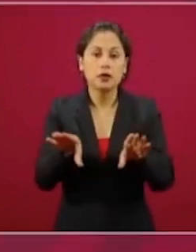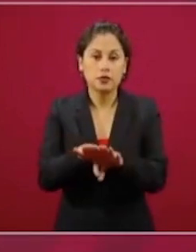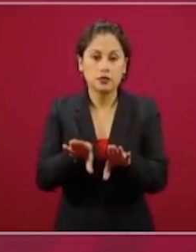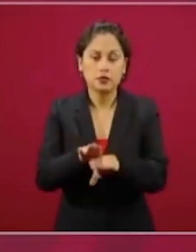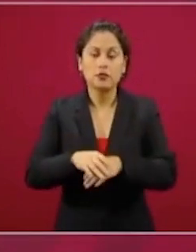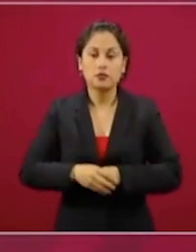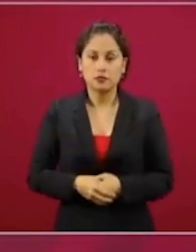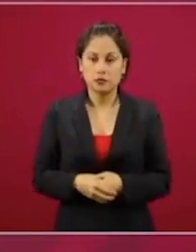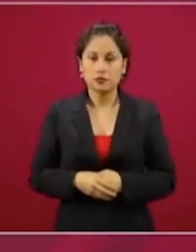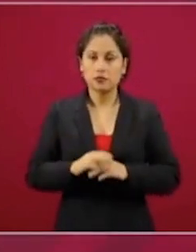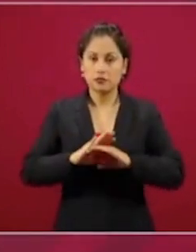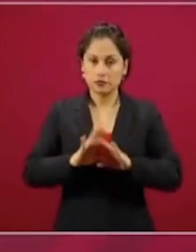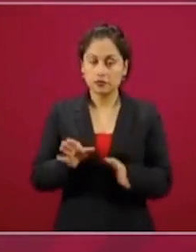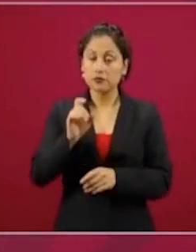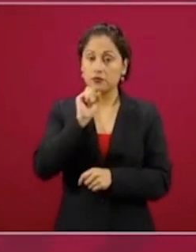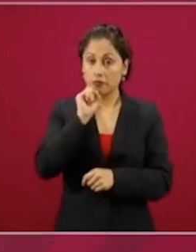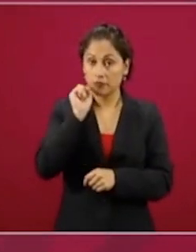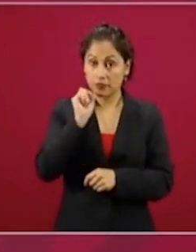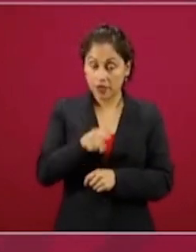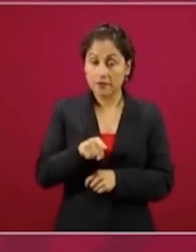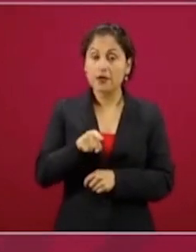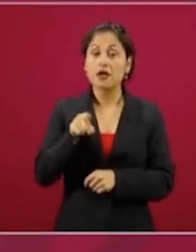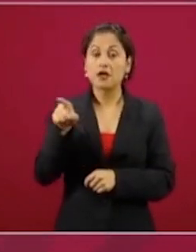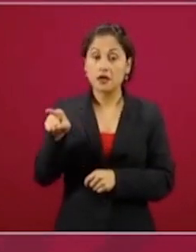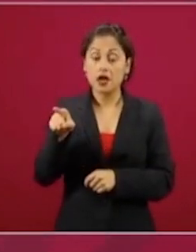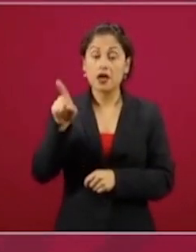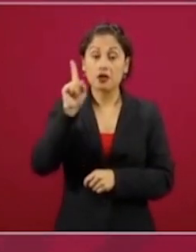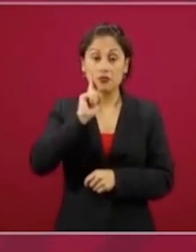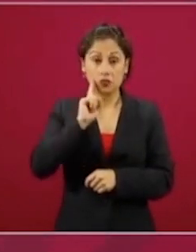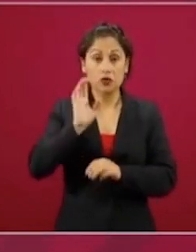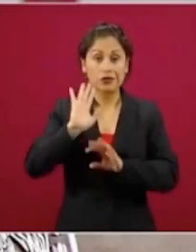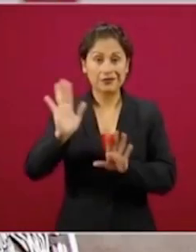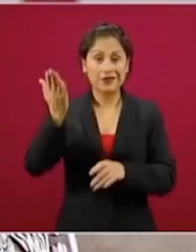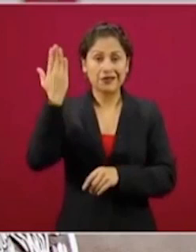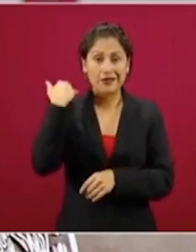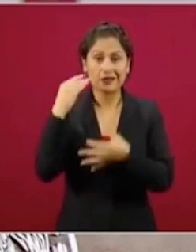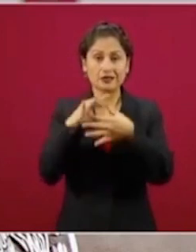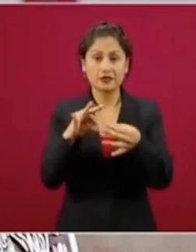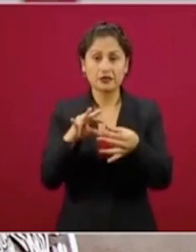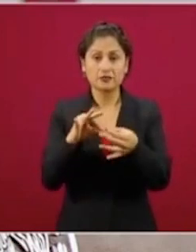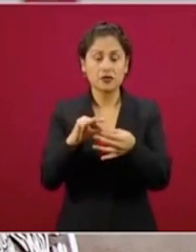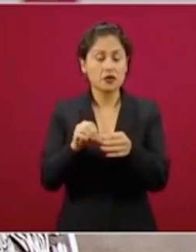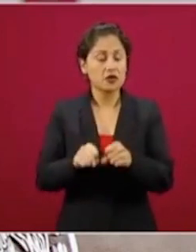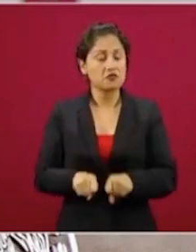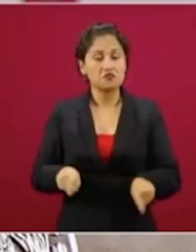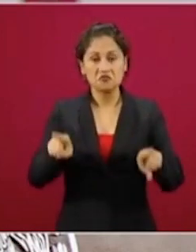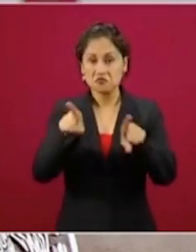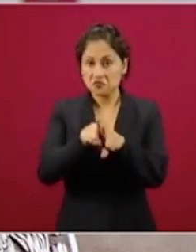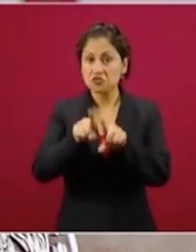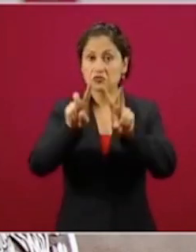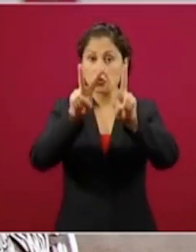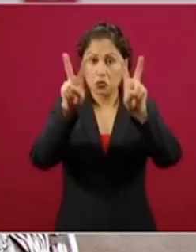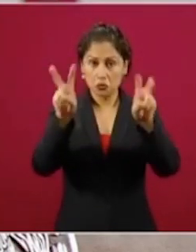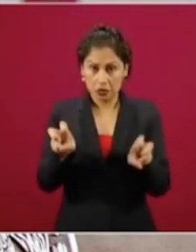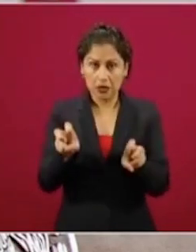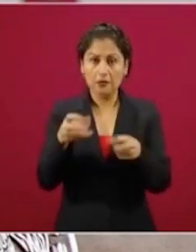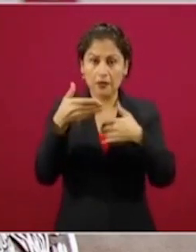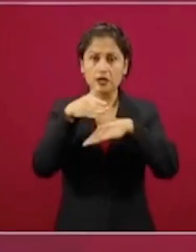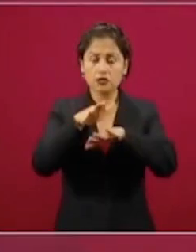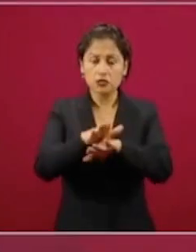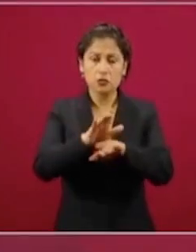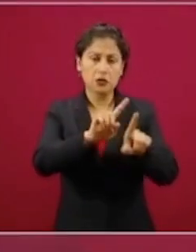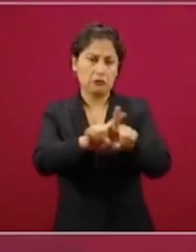Sobre las condiciones, como ella misma lo ha señalado, el tema tiene que ver con varios elementos, uno de ellos es la